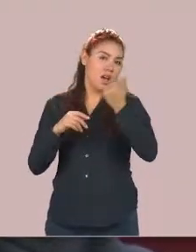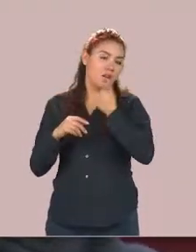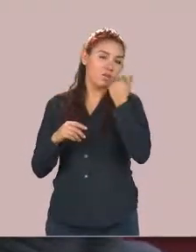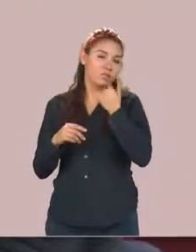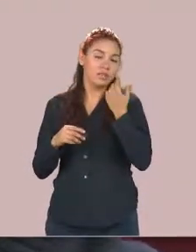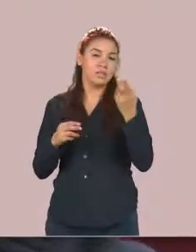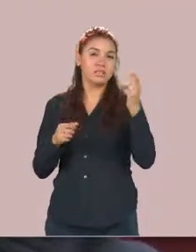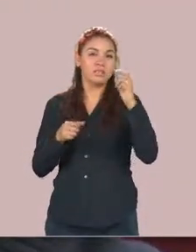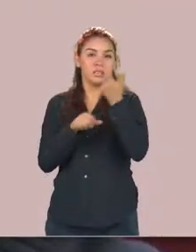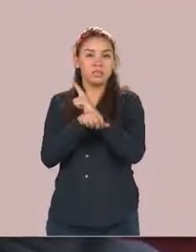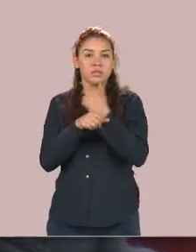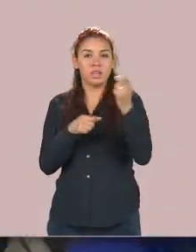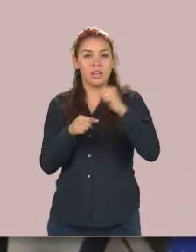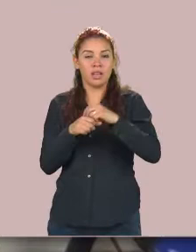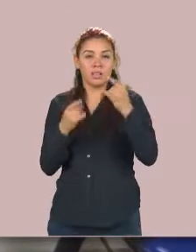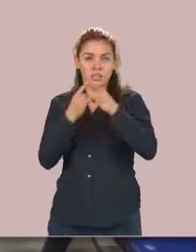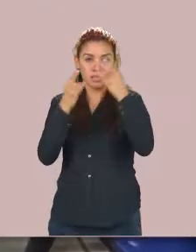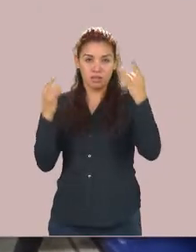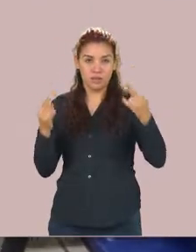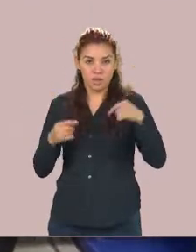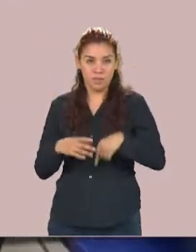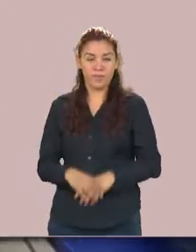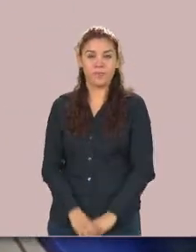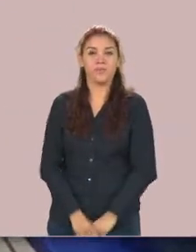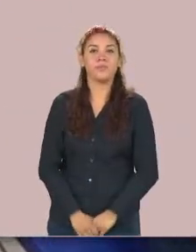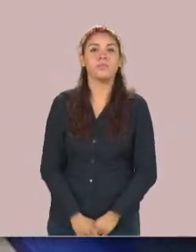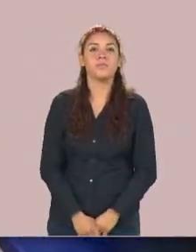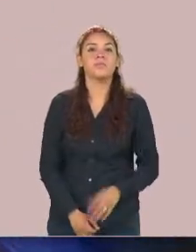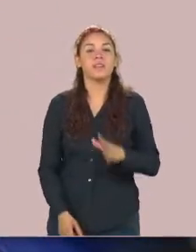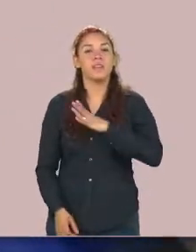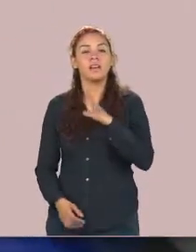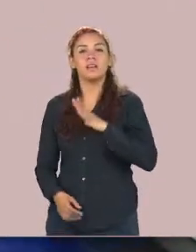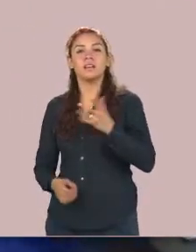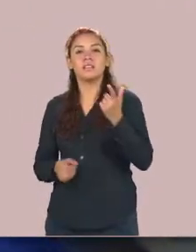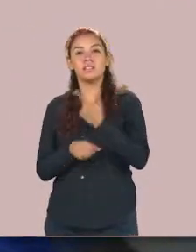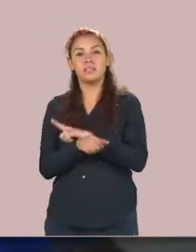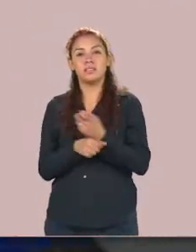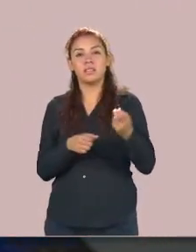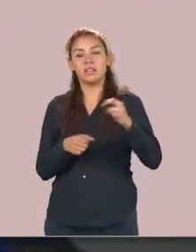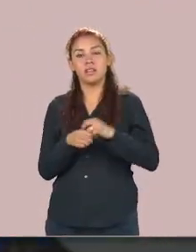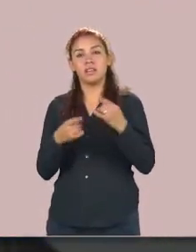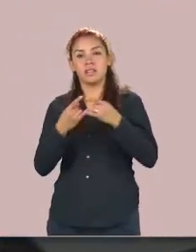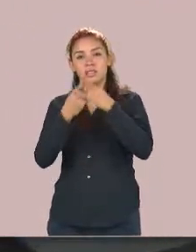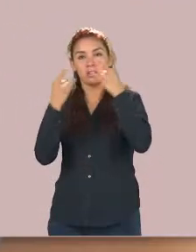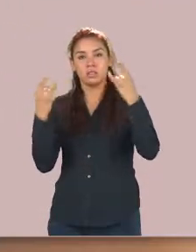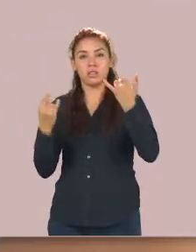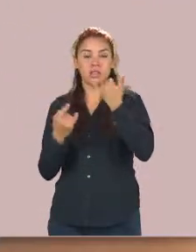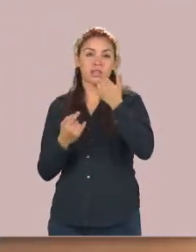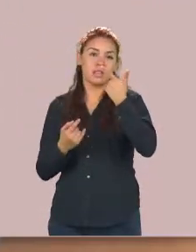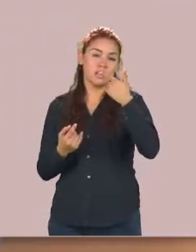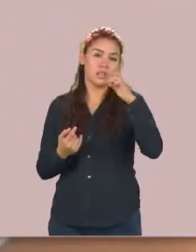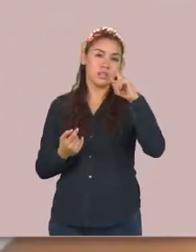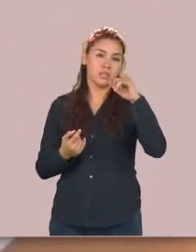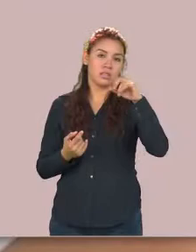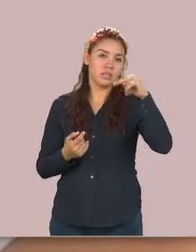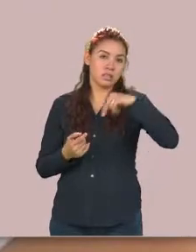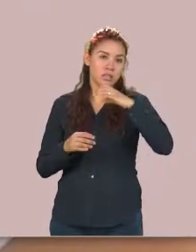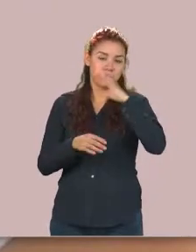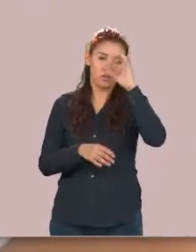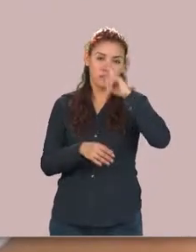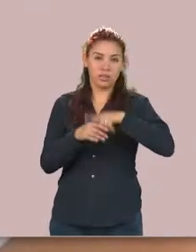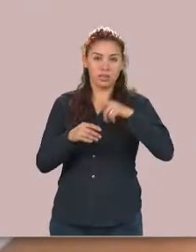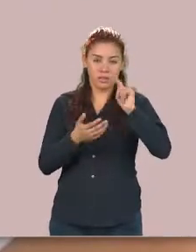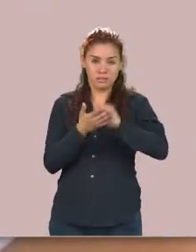regional como a nivel nacional El licenciado en historia y gestión del patrimonio cultural de la Universidad Autónoma de Tamaulipas es un profesional con un amplio